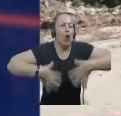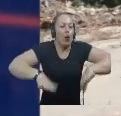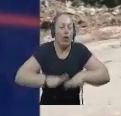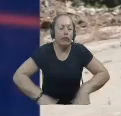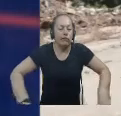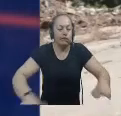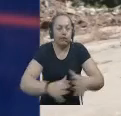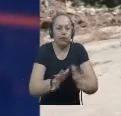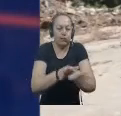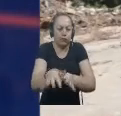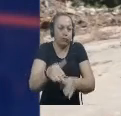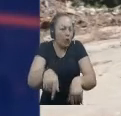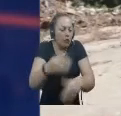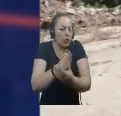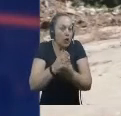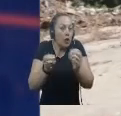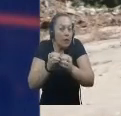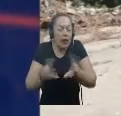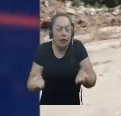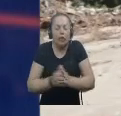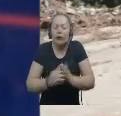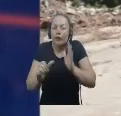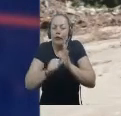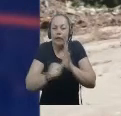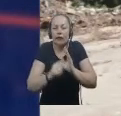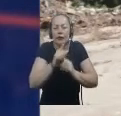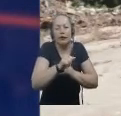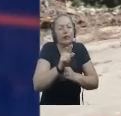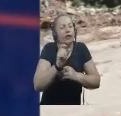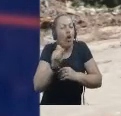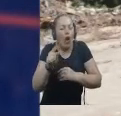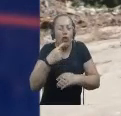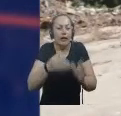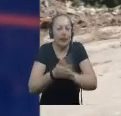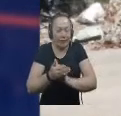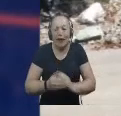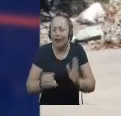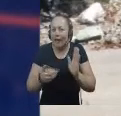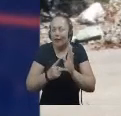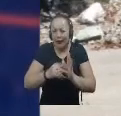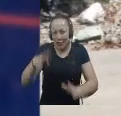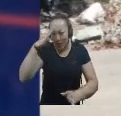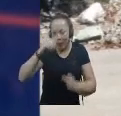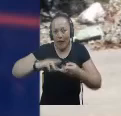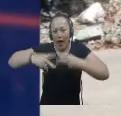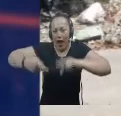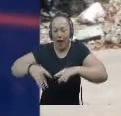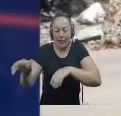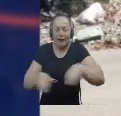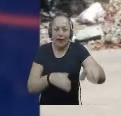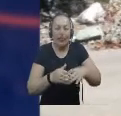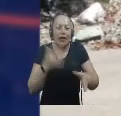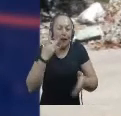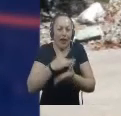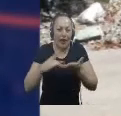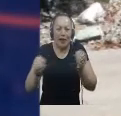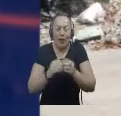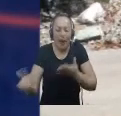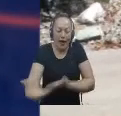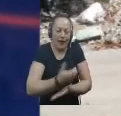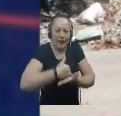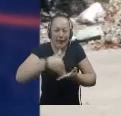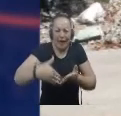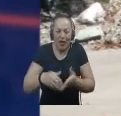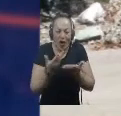municipio Según el artículo 111 del Código de Policía Comportamientos contrarios a la limpieza Y recolección de residuos y